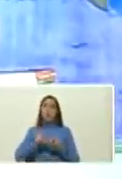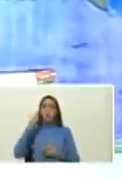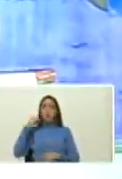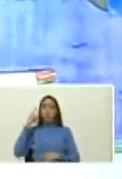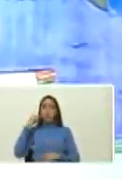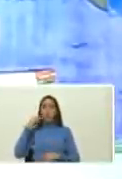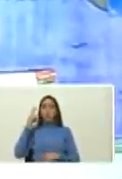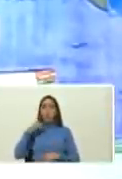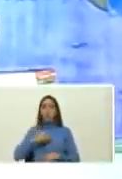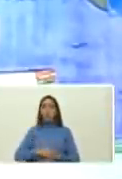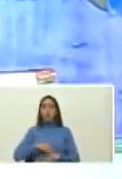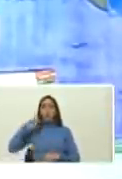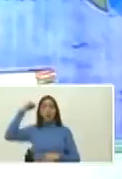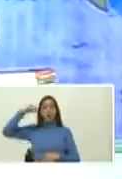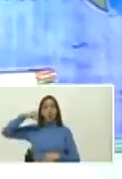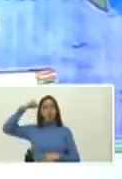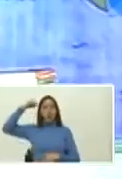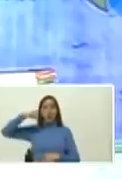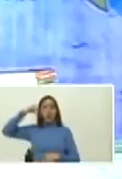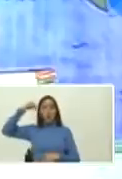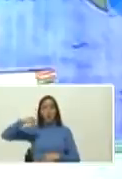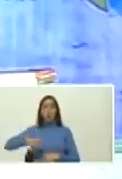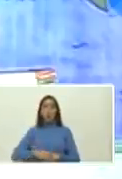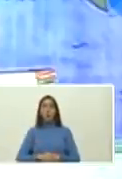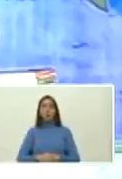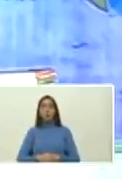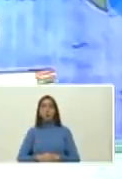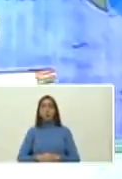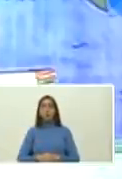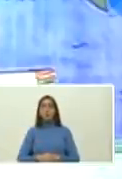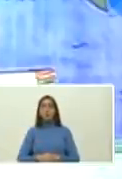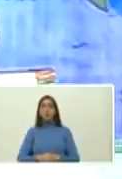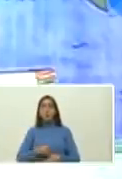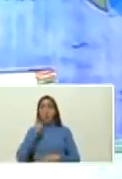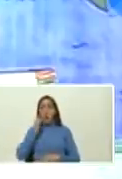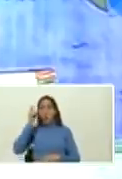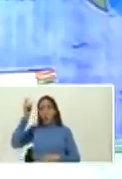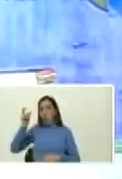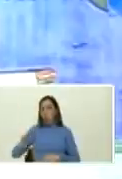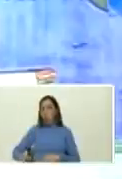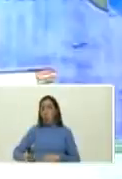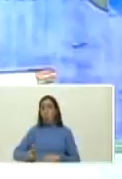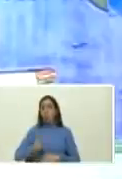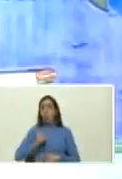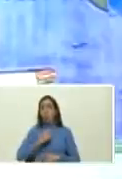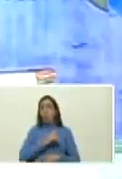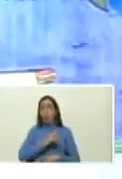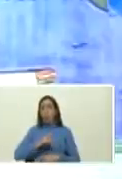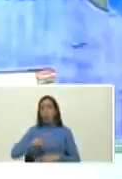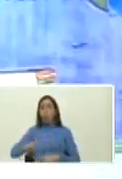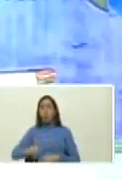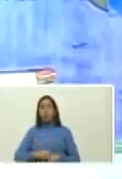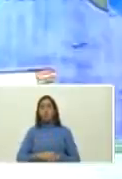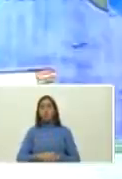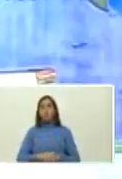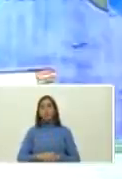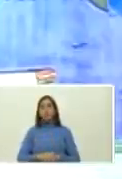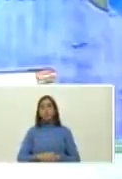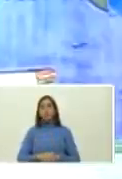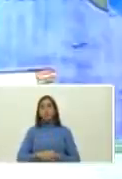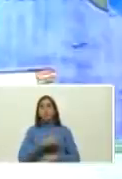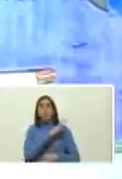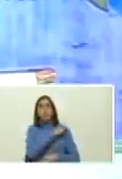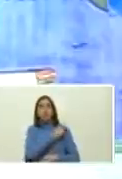¿ah? Nah guará pues Agustín Oxo Torena Teniente